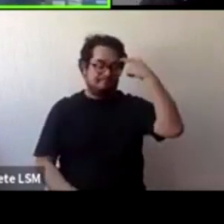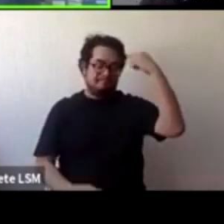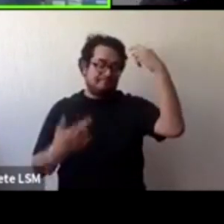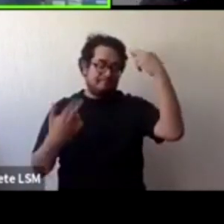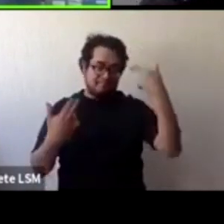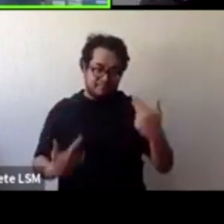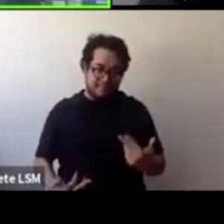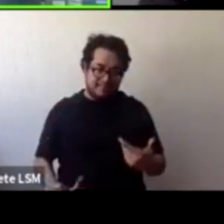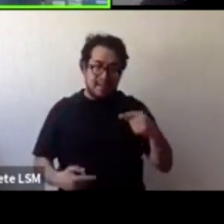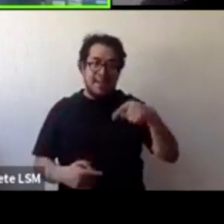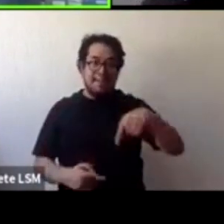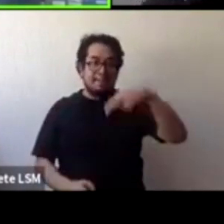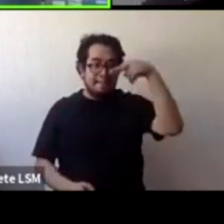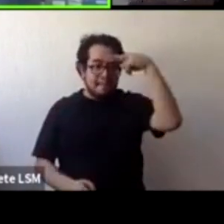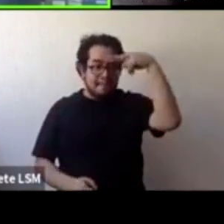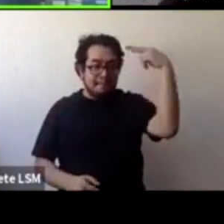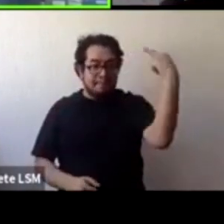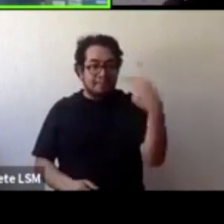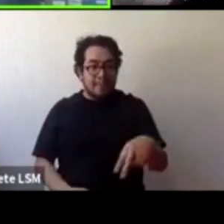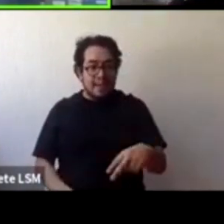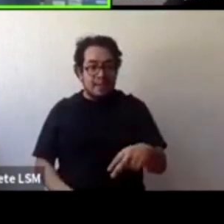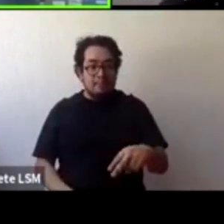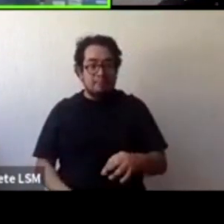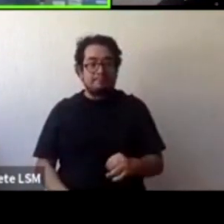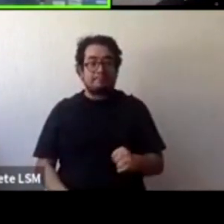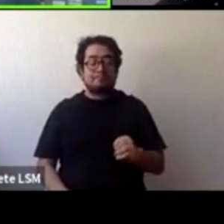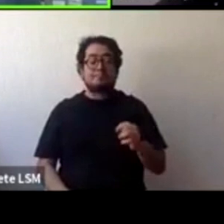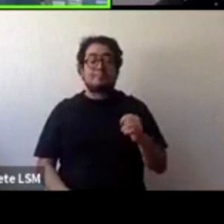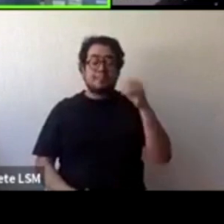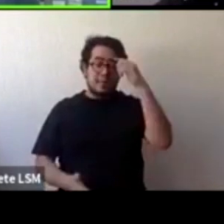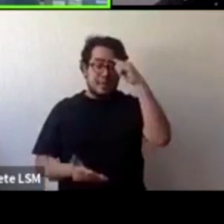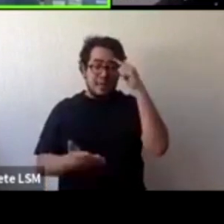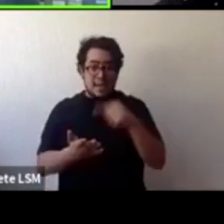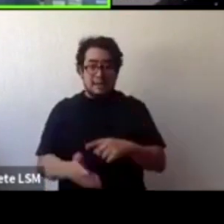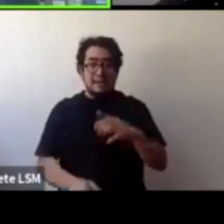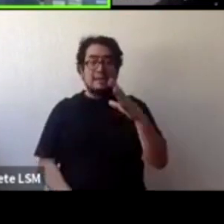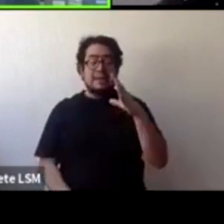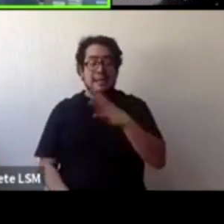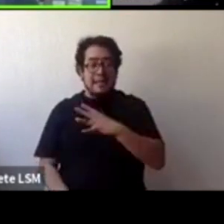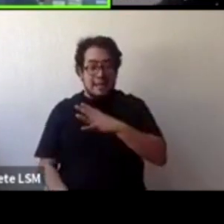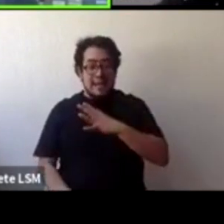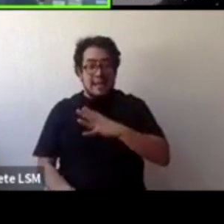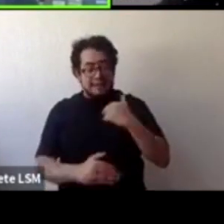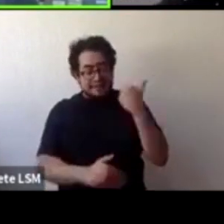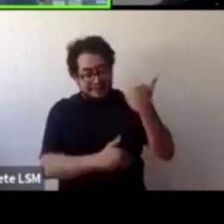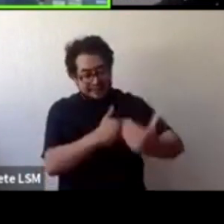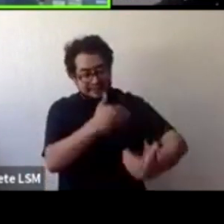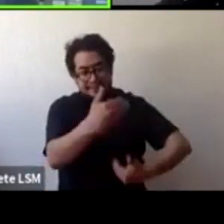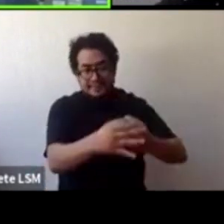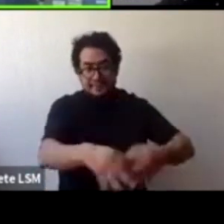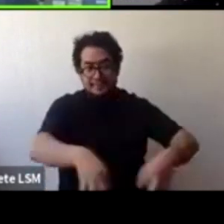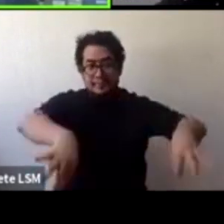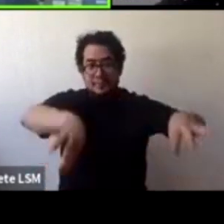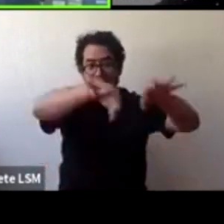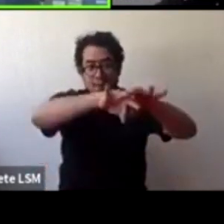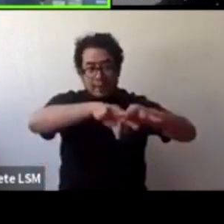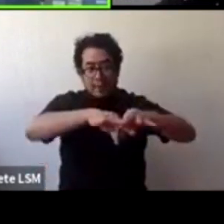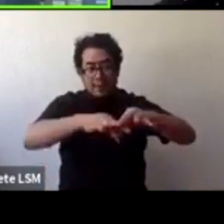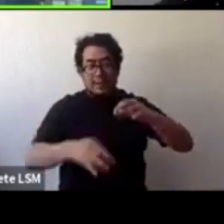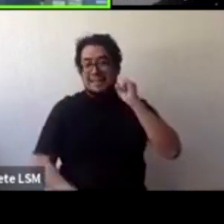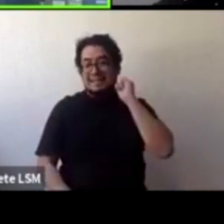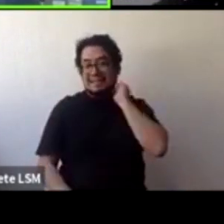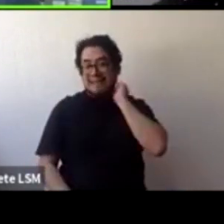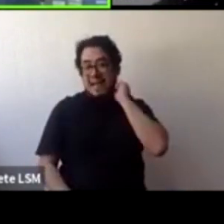judicial mexicano, creo que hemos hecho avances muy importantes. el Senado de la República presentó